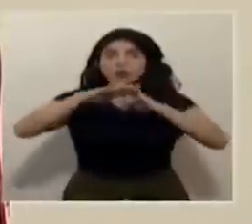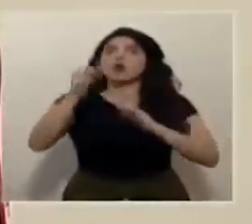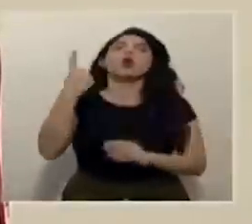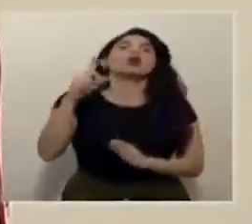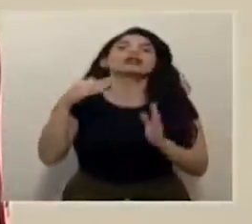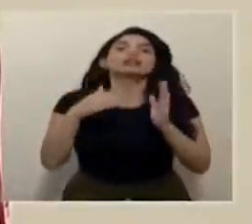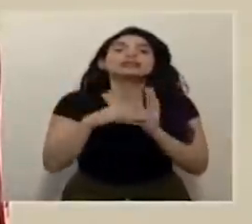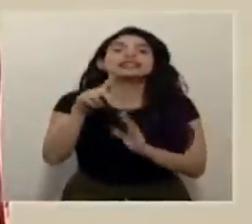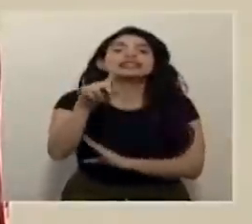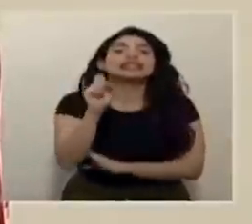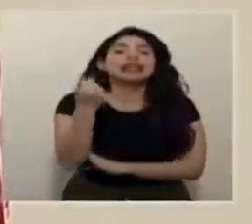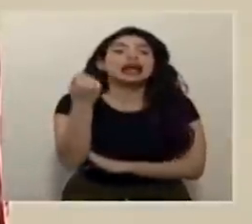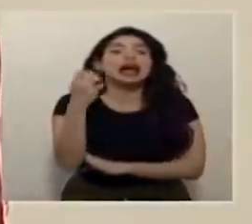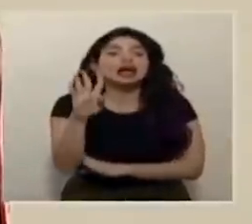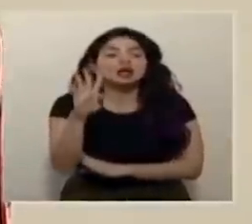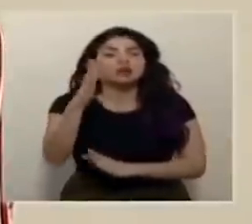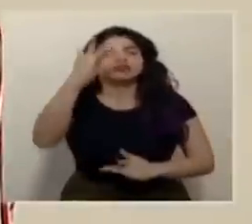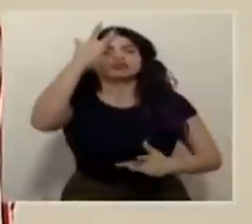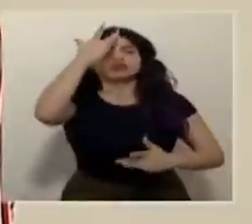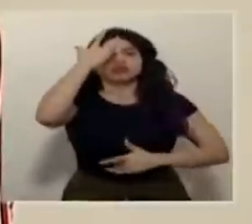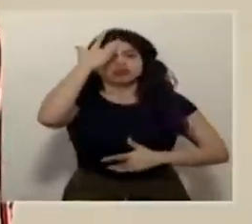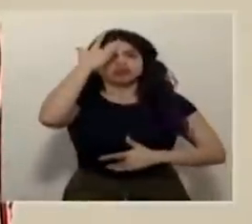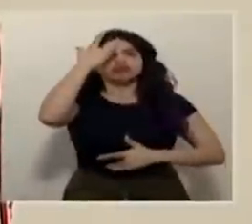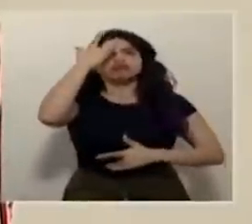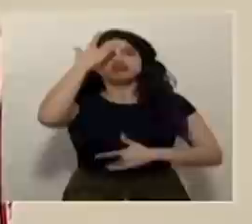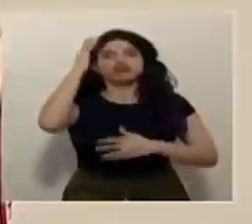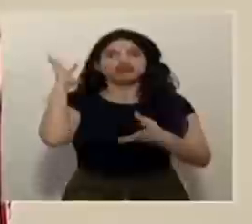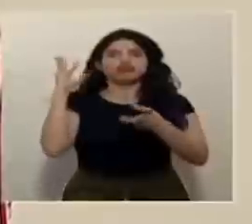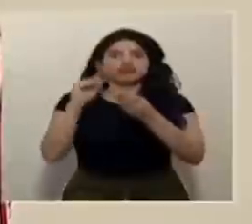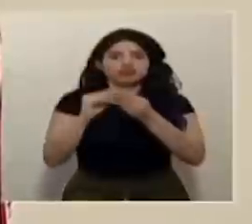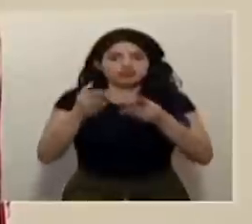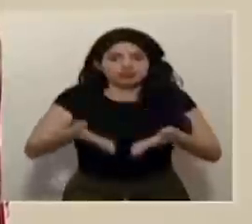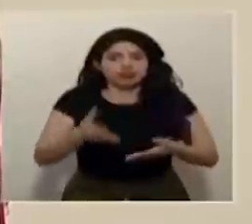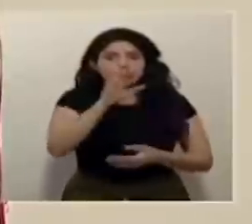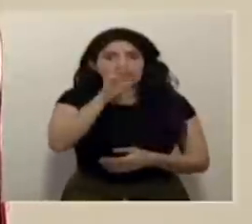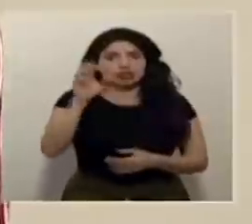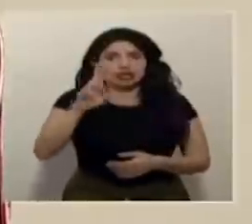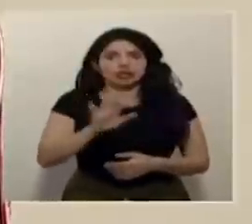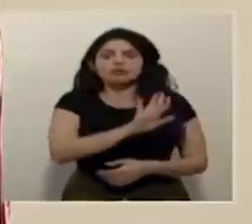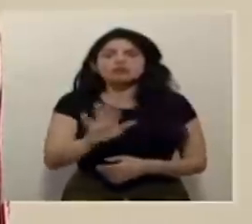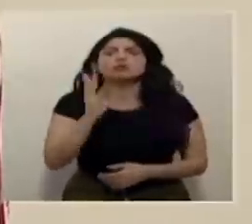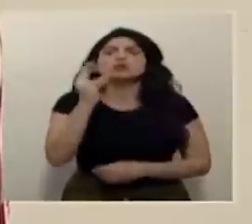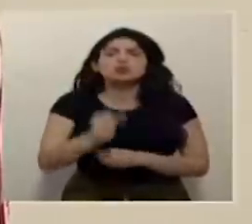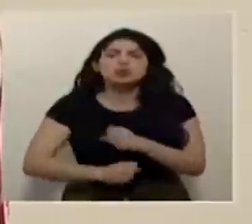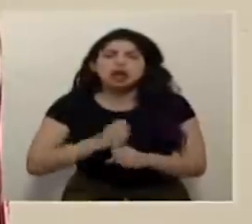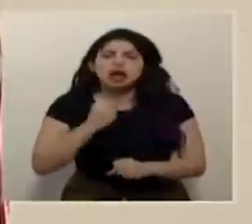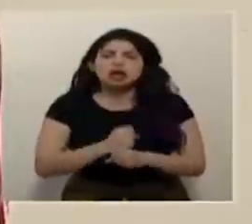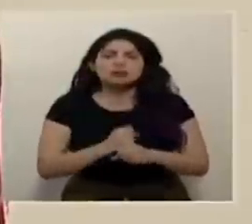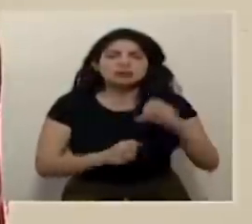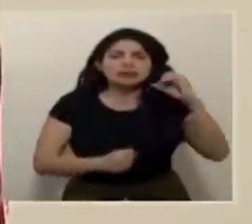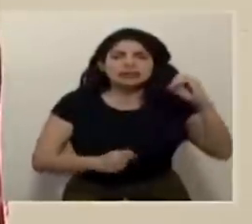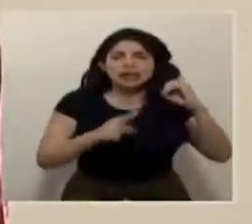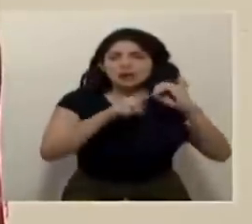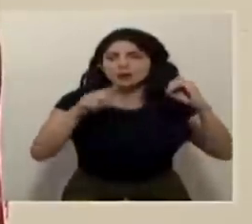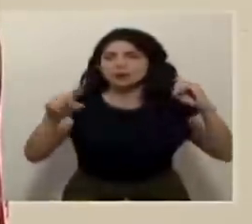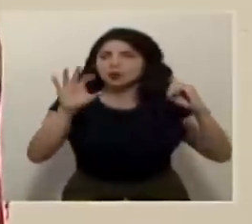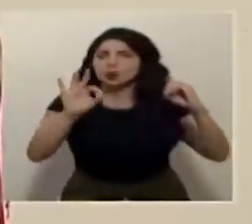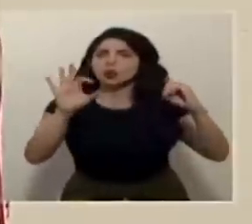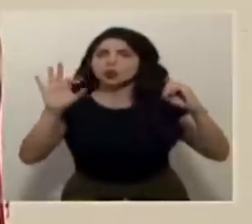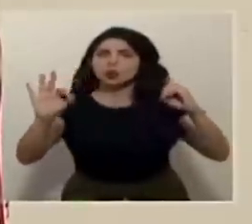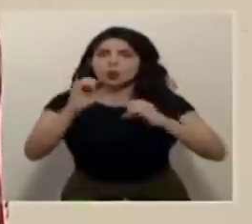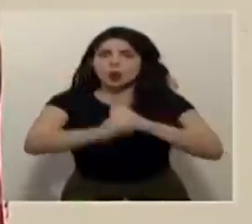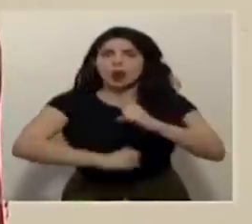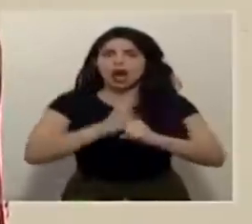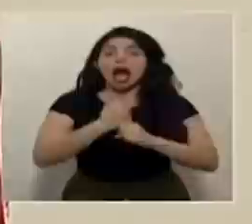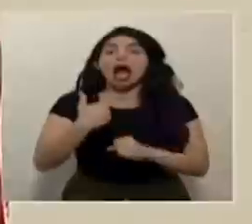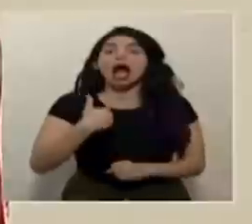.114 casos reportados en Costa Rica. El rango de edad va desde los 0 hasta los 99 años.